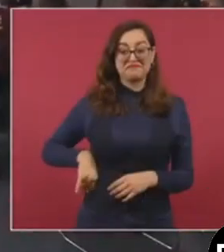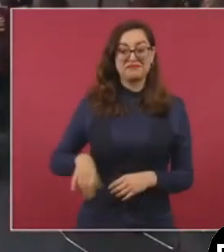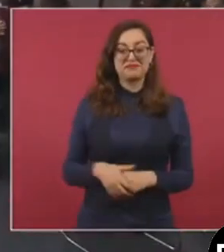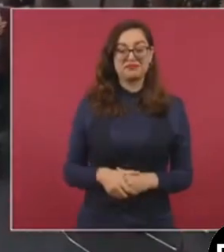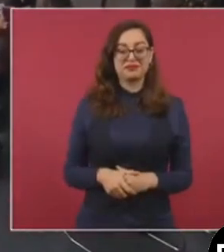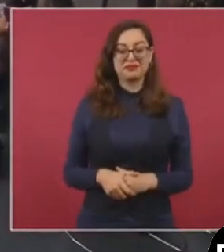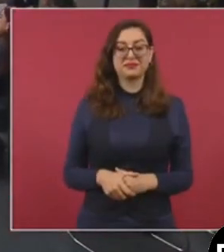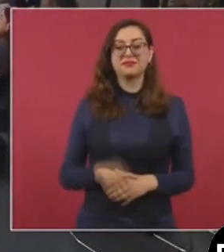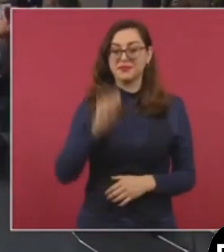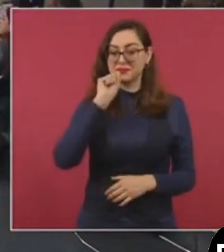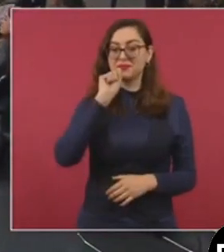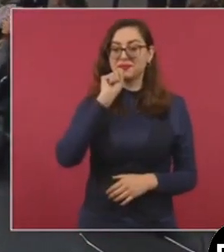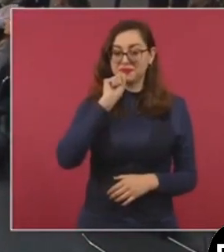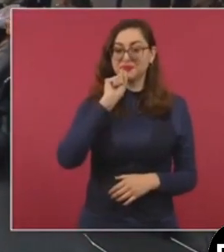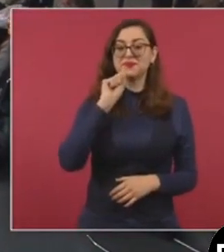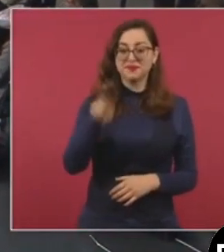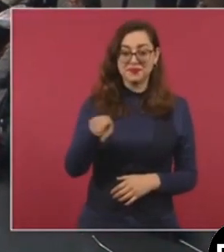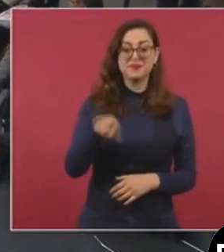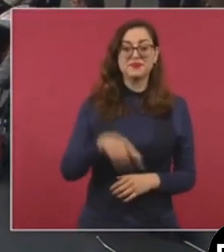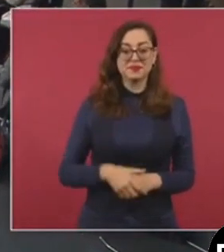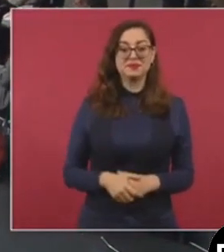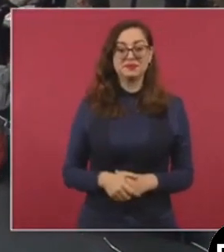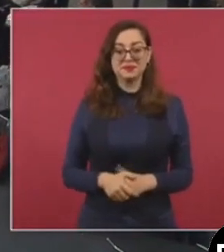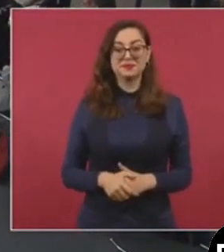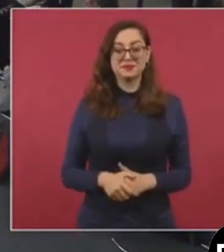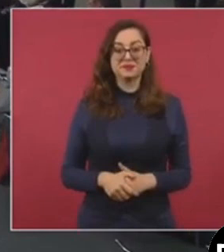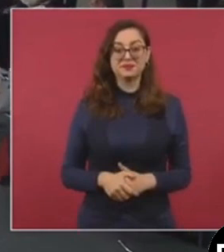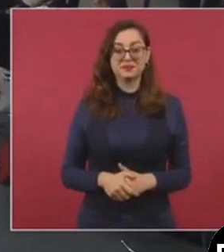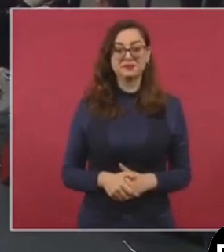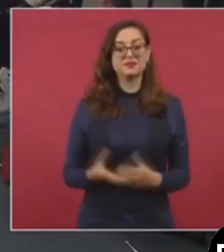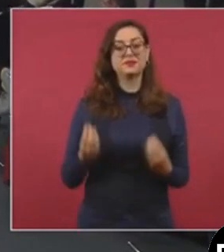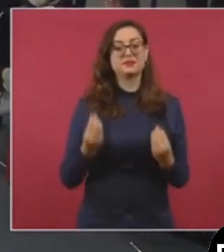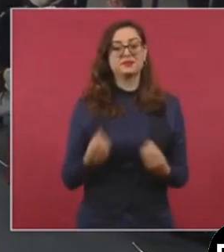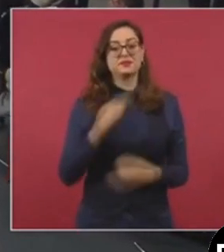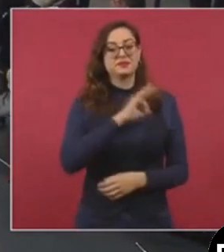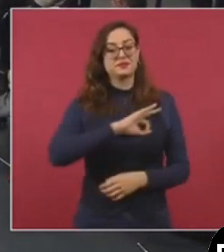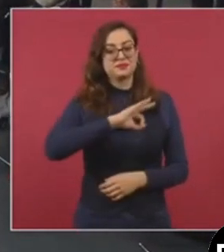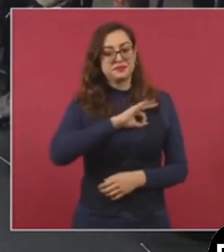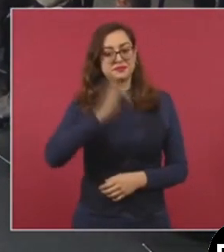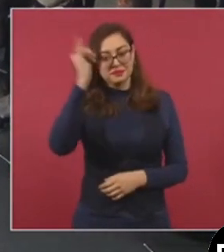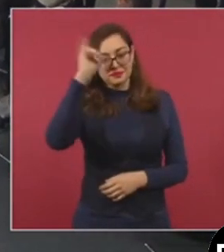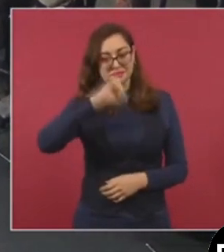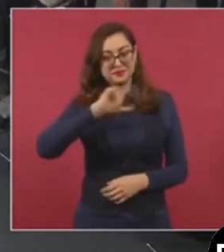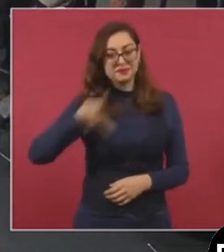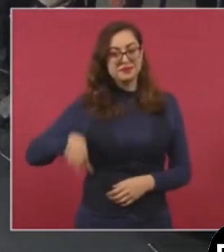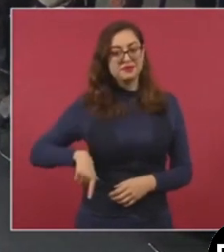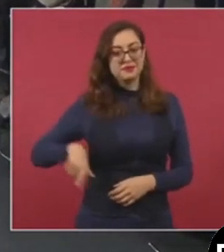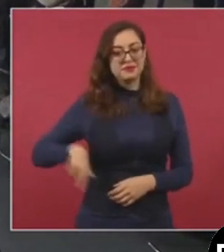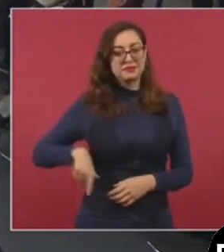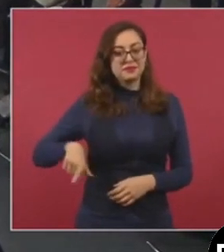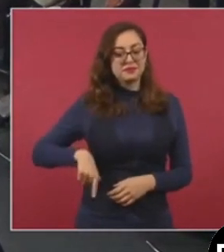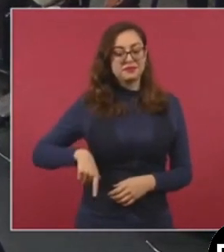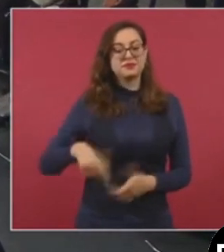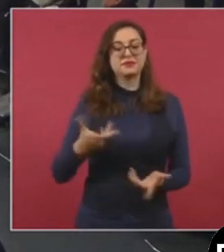Ah, también, eso, también felicidades a la jefa de gobierno, a la